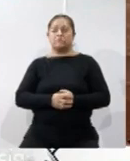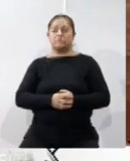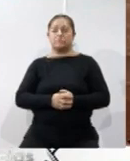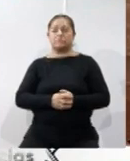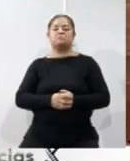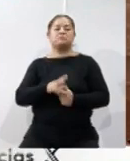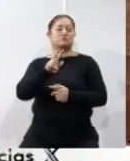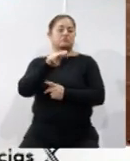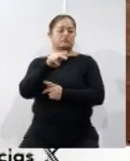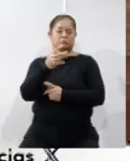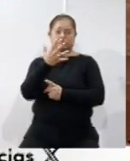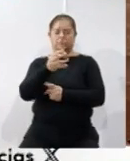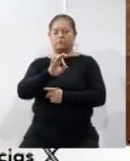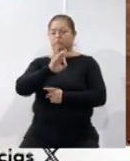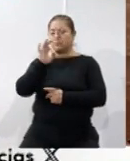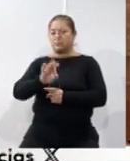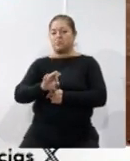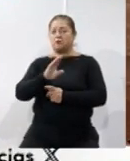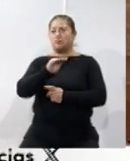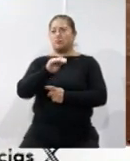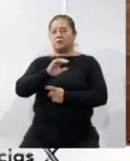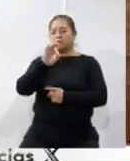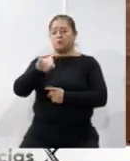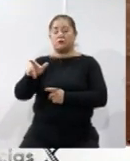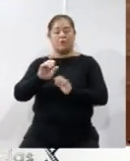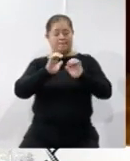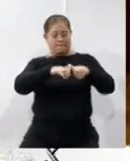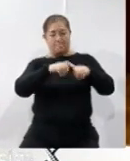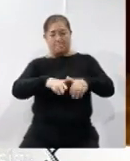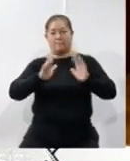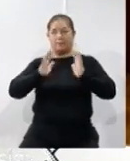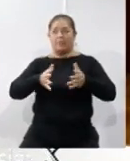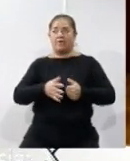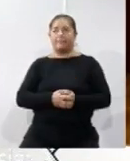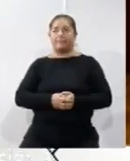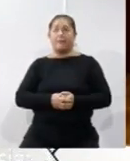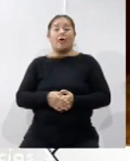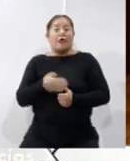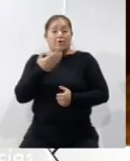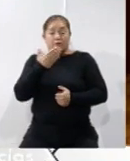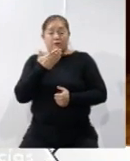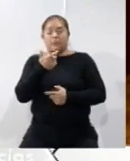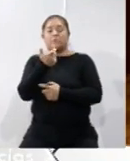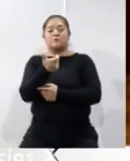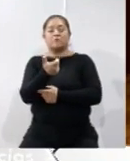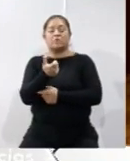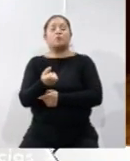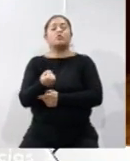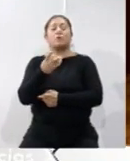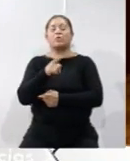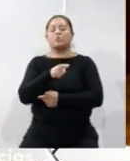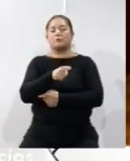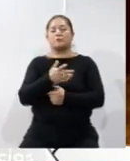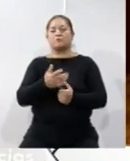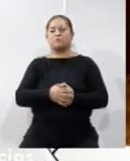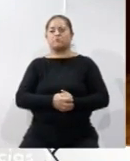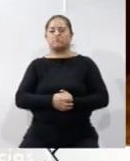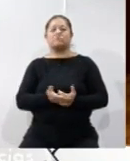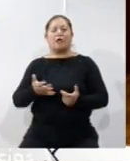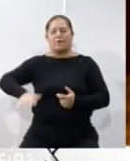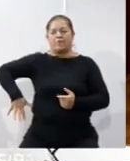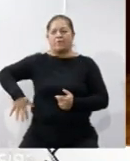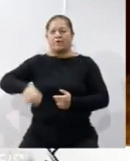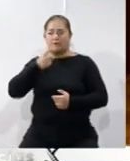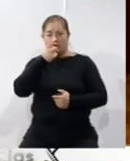85%, 90% a la contratación. Bien, ¿qué salario y prestaciones tiene la vacante? Como te